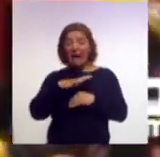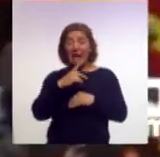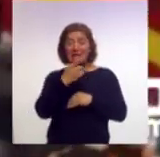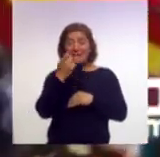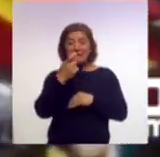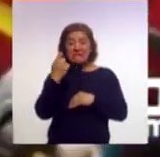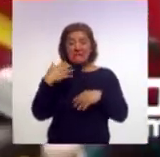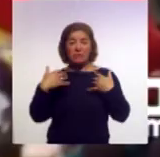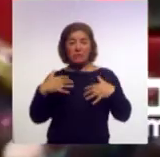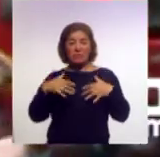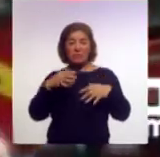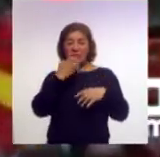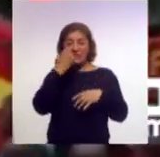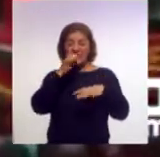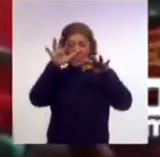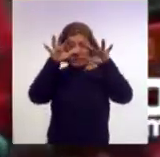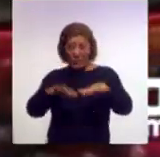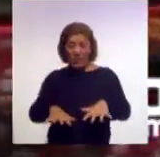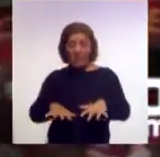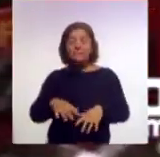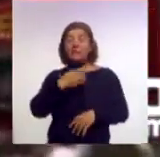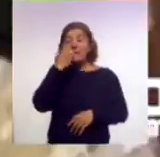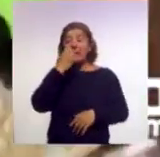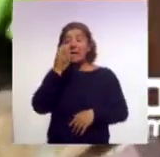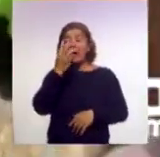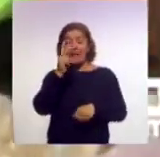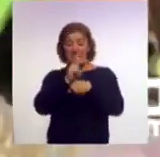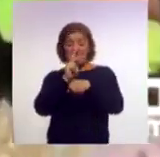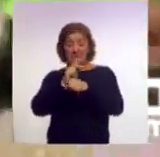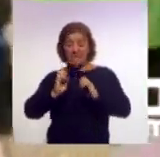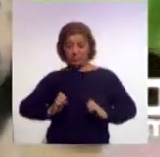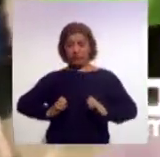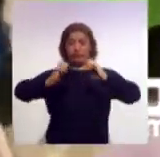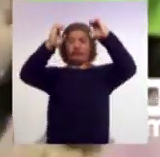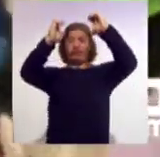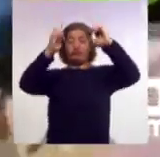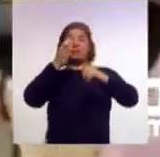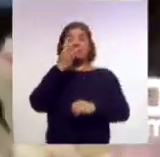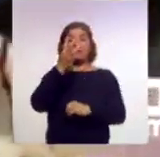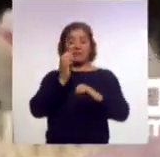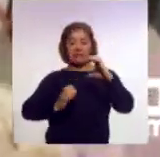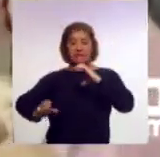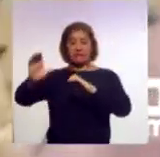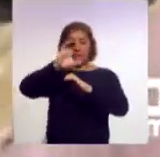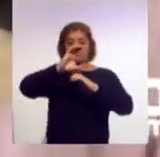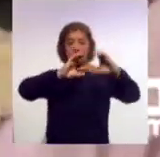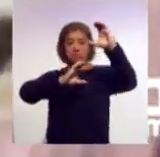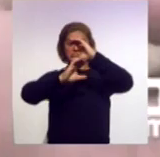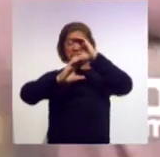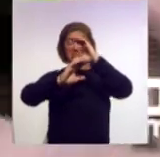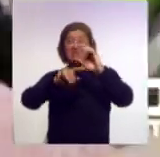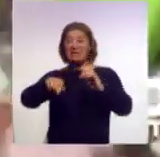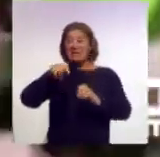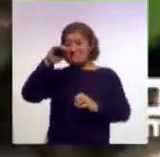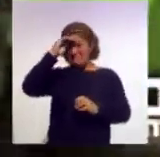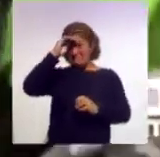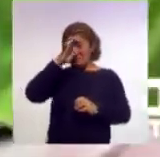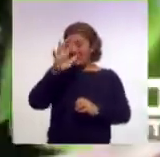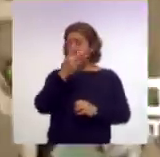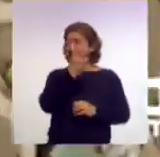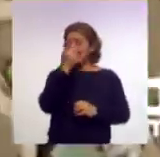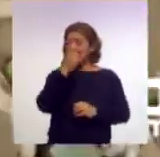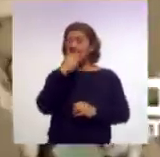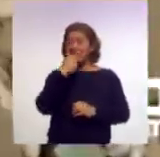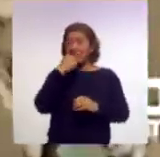Una escuela primaria de tres pisos se derrumbó en la azureña Lagos, Nigeria y se presume que unos 100 niños están